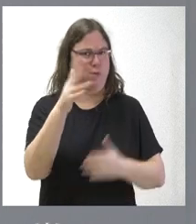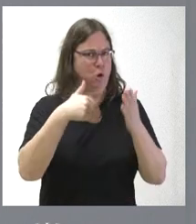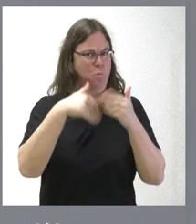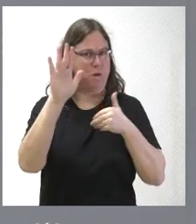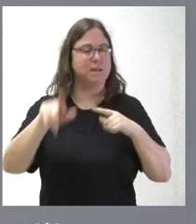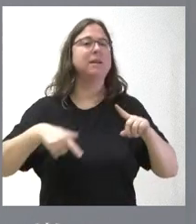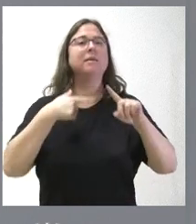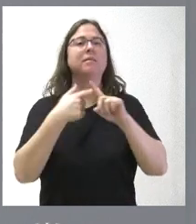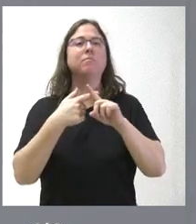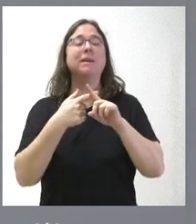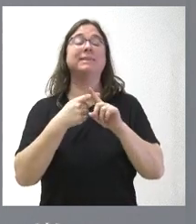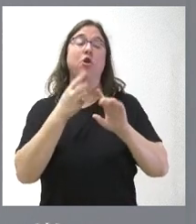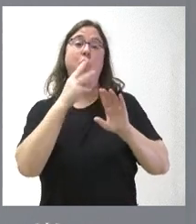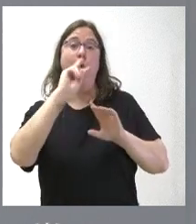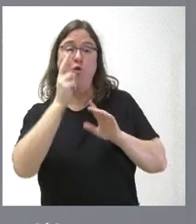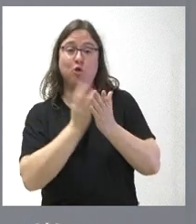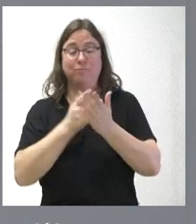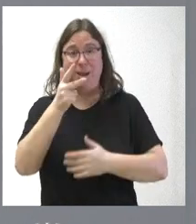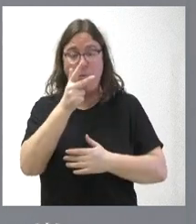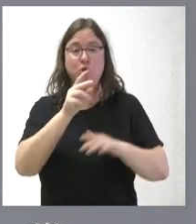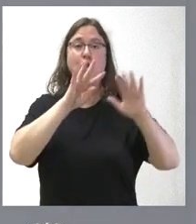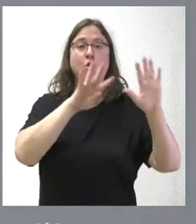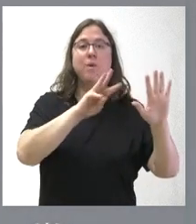acondicionamiento de otros 93 kilómetros.